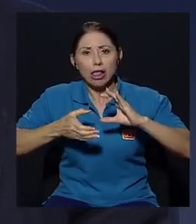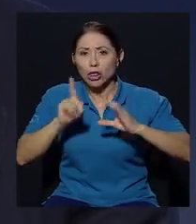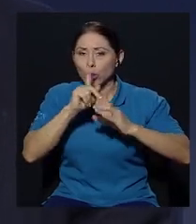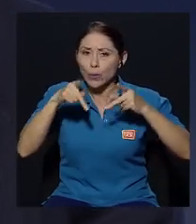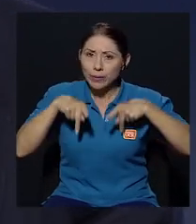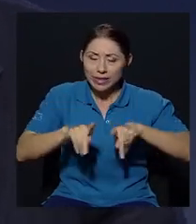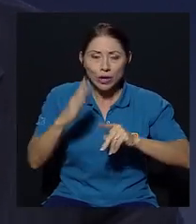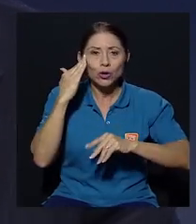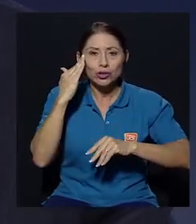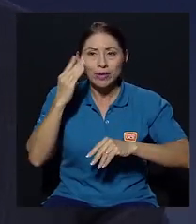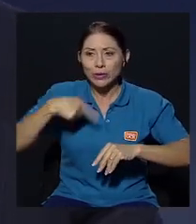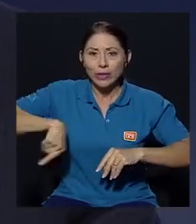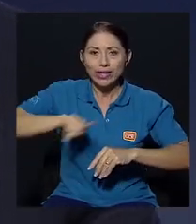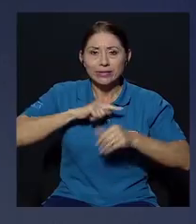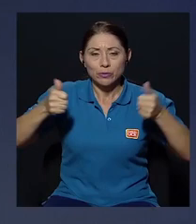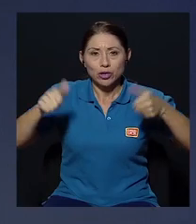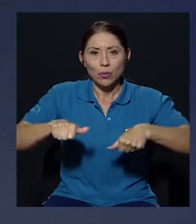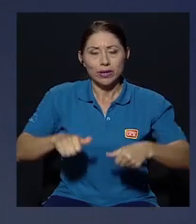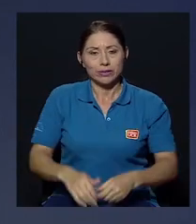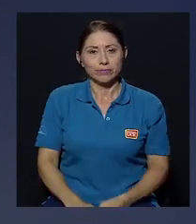el conocimiento de que estamos de acuerdo